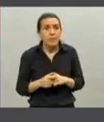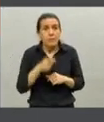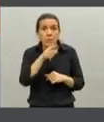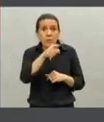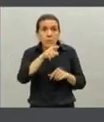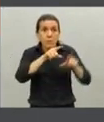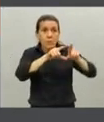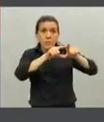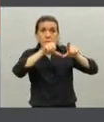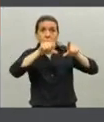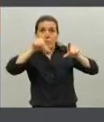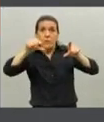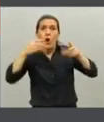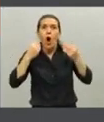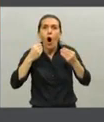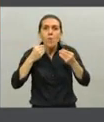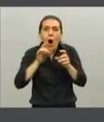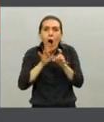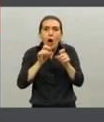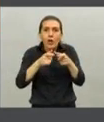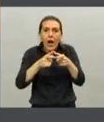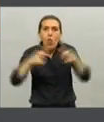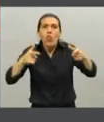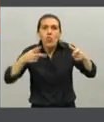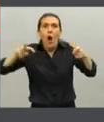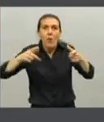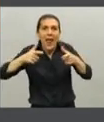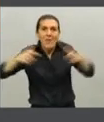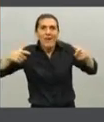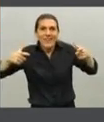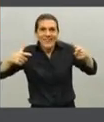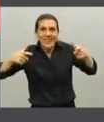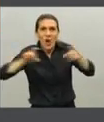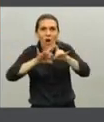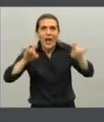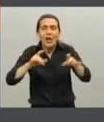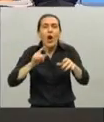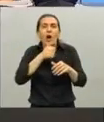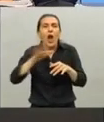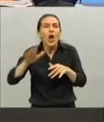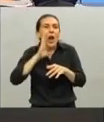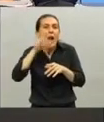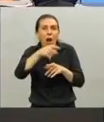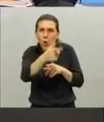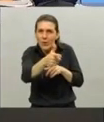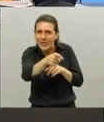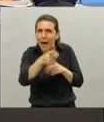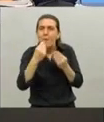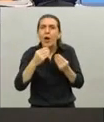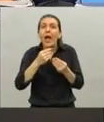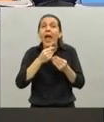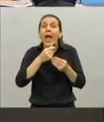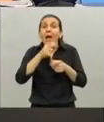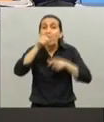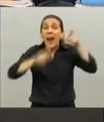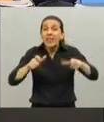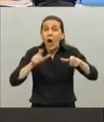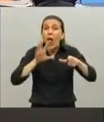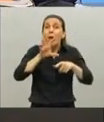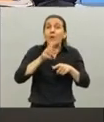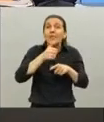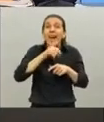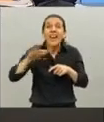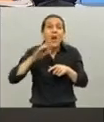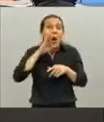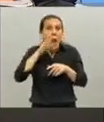Estos son los tiempos de duplicación en los lugares donde estamos con conflicto. Acá no está Río Negro, porque Río Negro lo tiene controlado bastante bien el asunto.